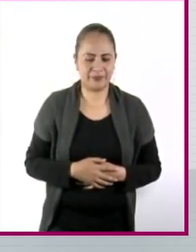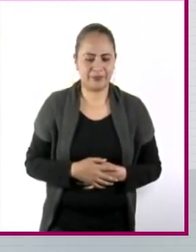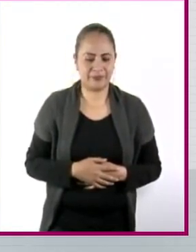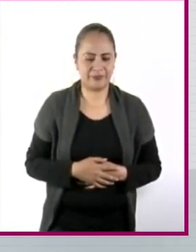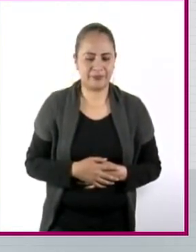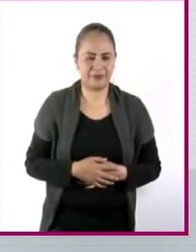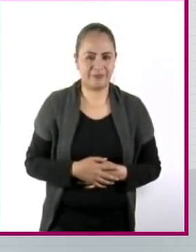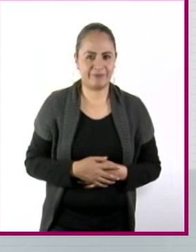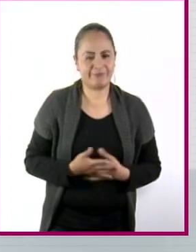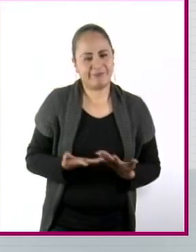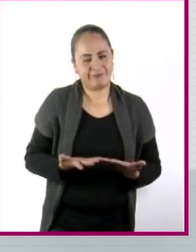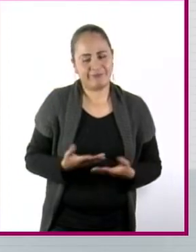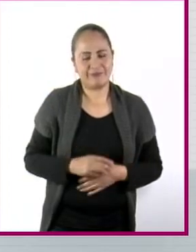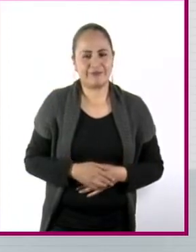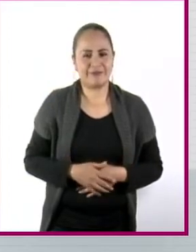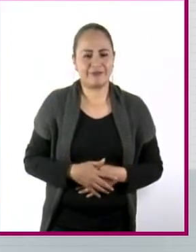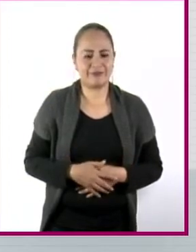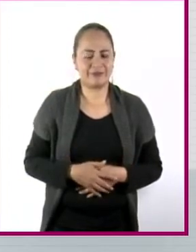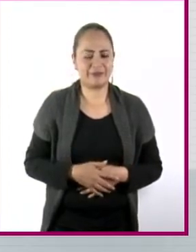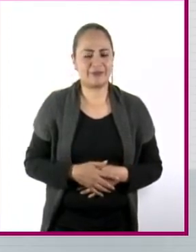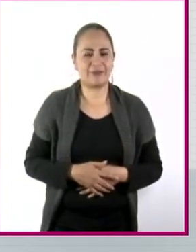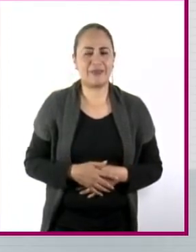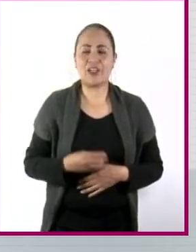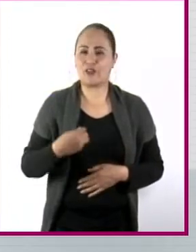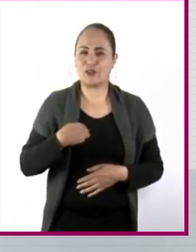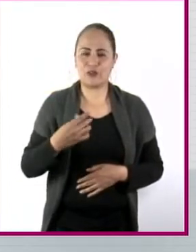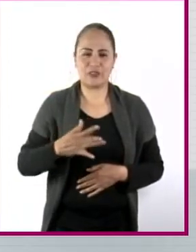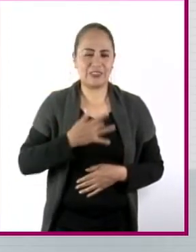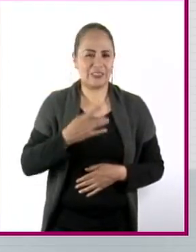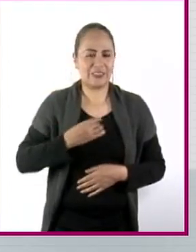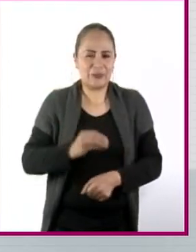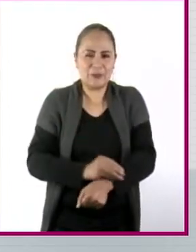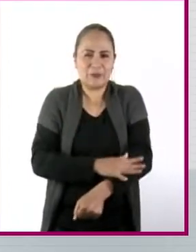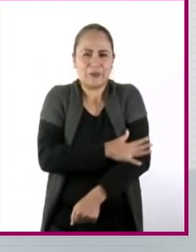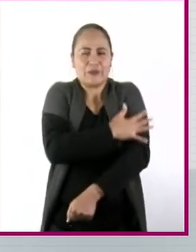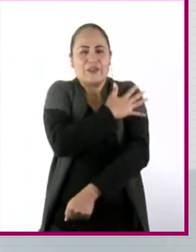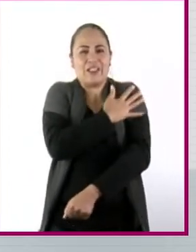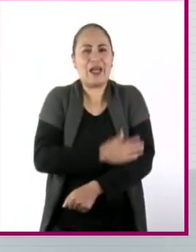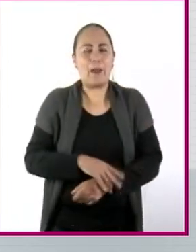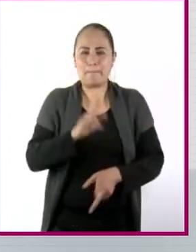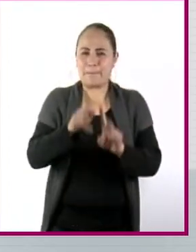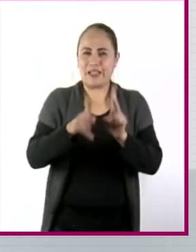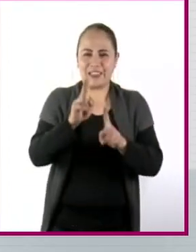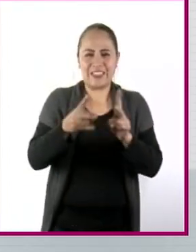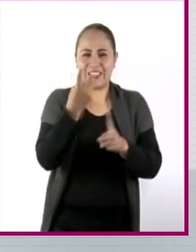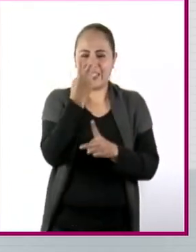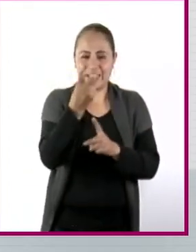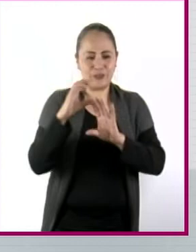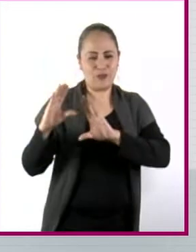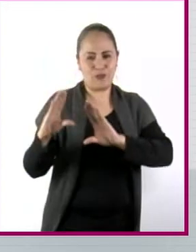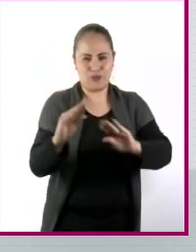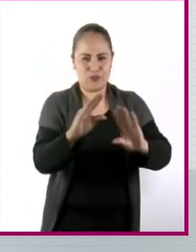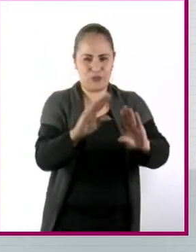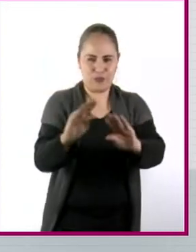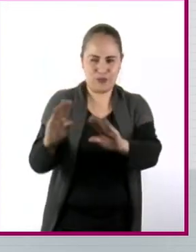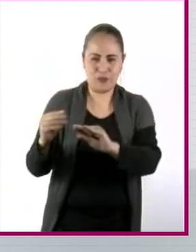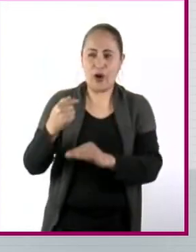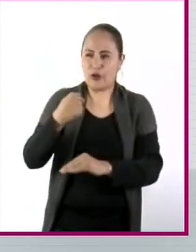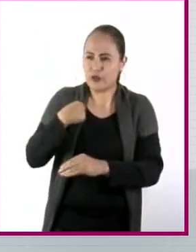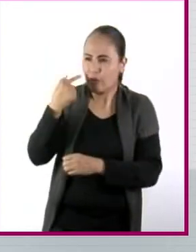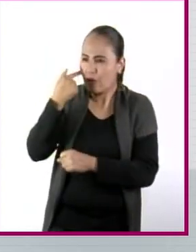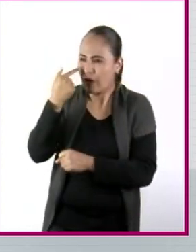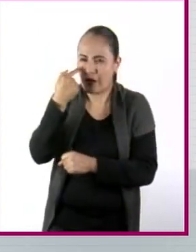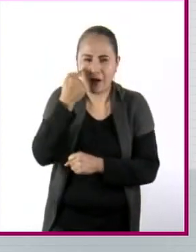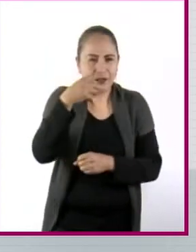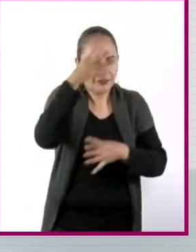Nada, pues creo que me da mucha emoción poder platicar y poder transmitirles un poquito de lo que yo he podido